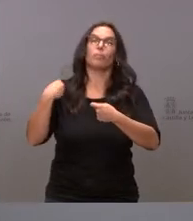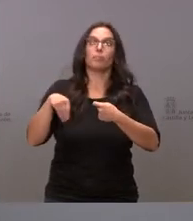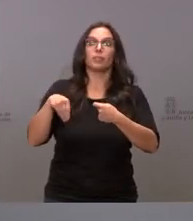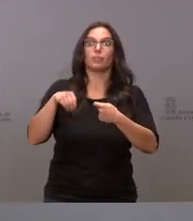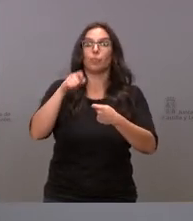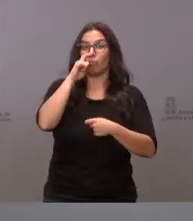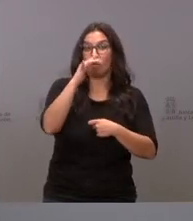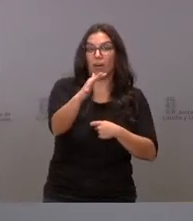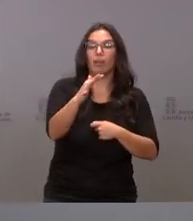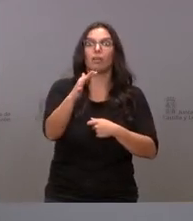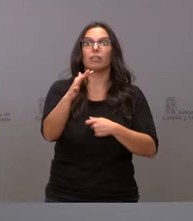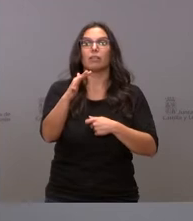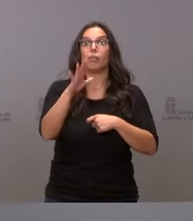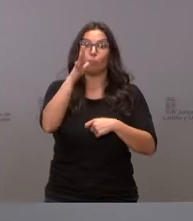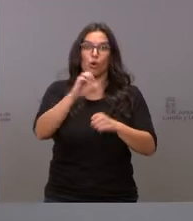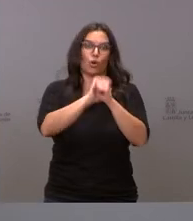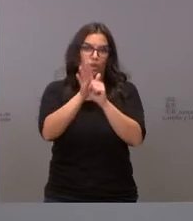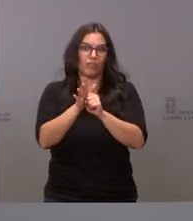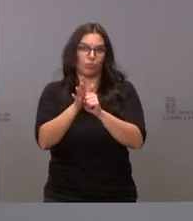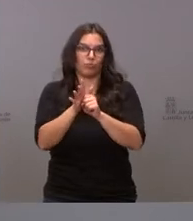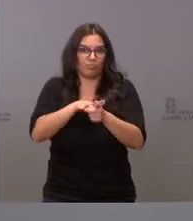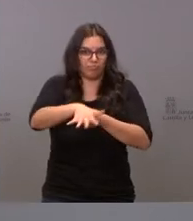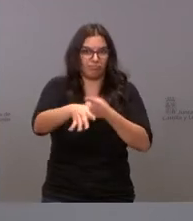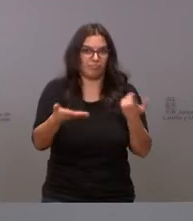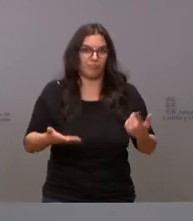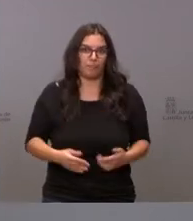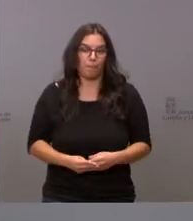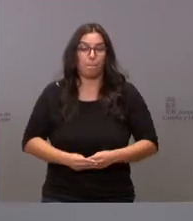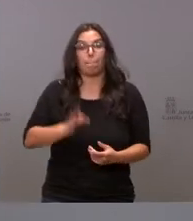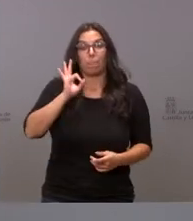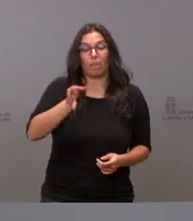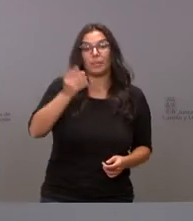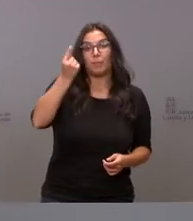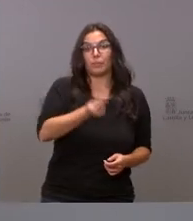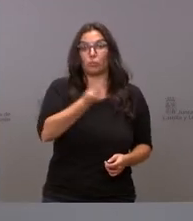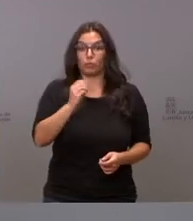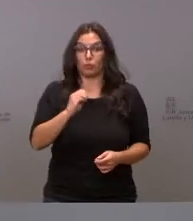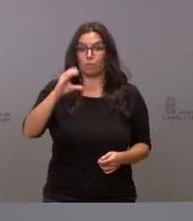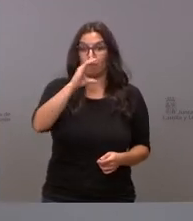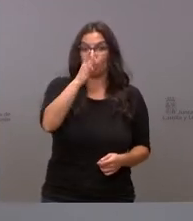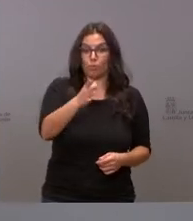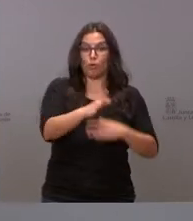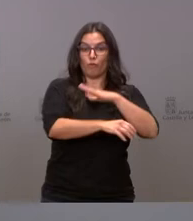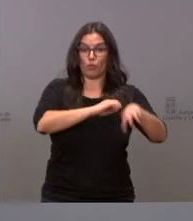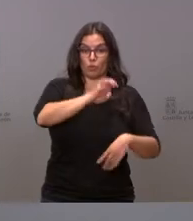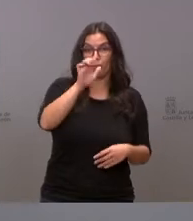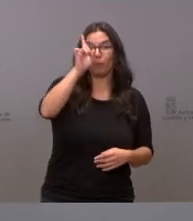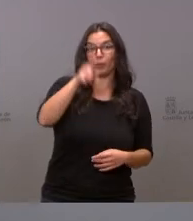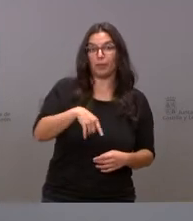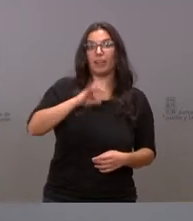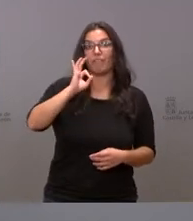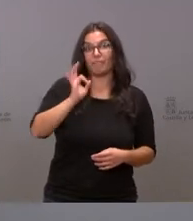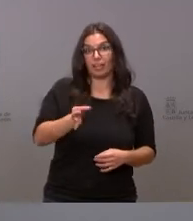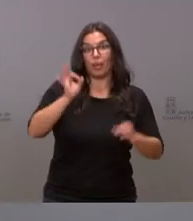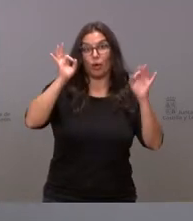precisamente por la existencia de la pandemia es verdad que el presupuesto crece por esa causa también es verdad que precisamente es la causa